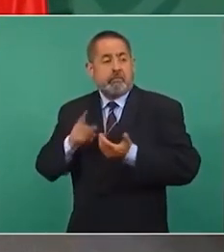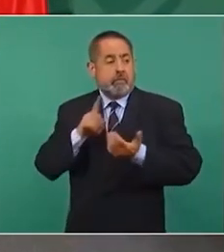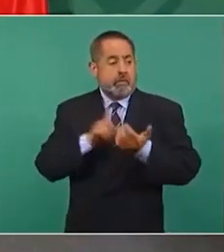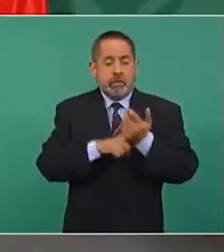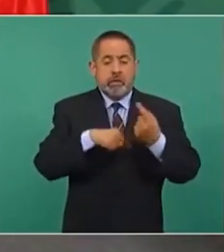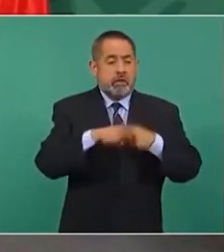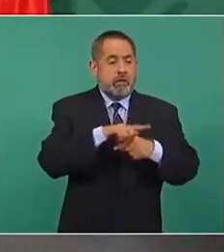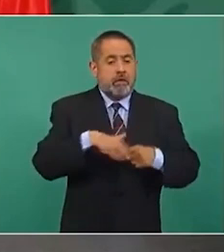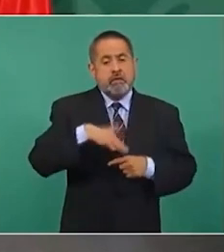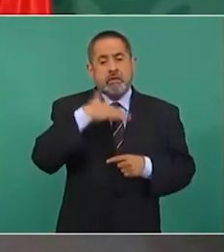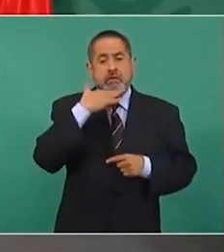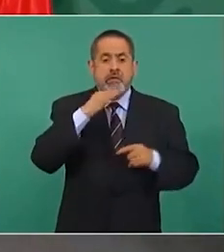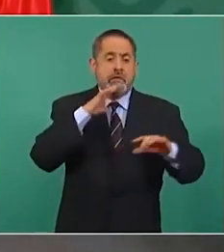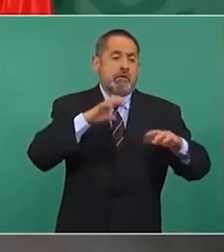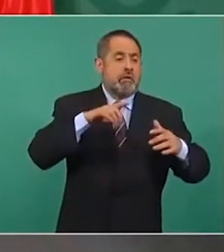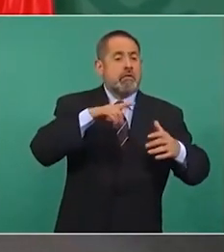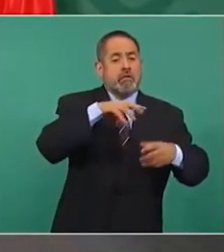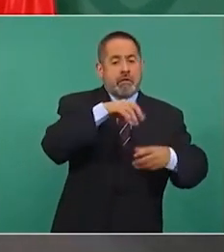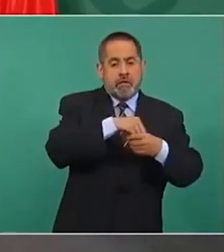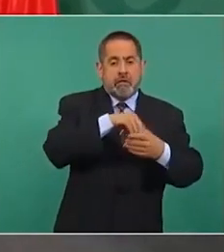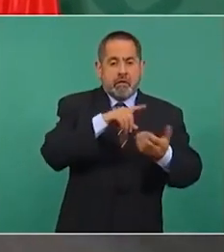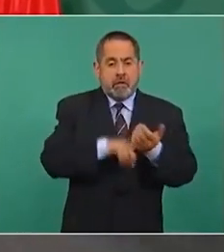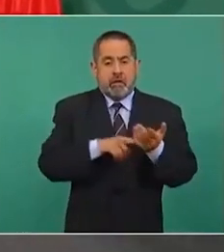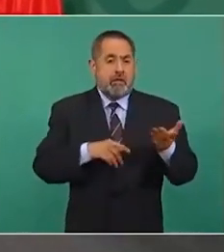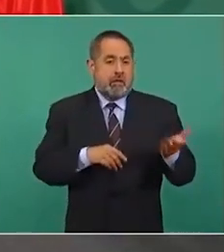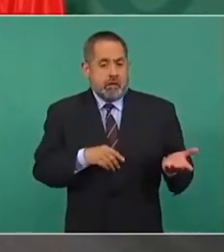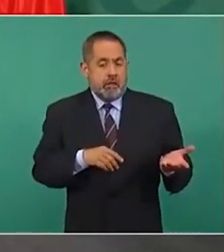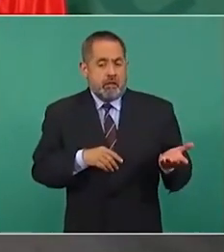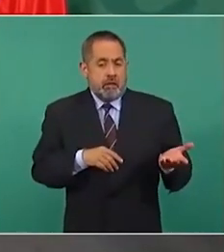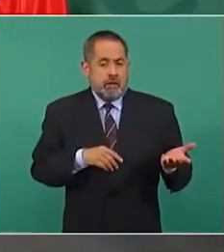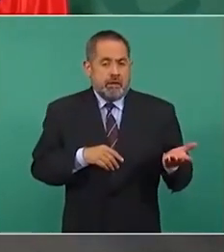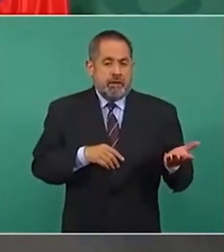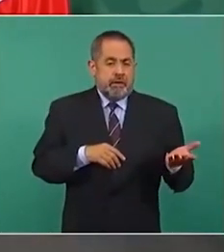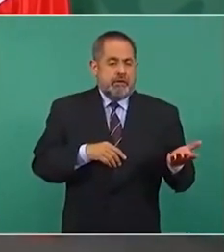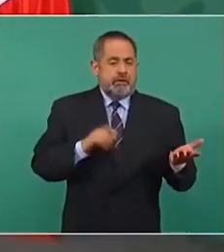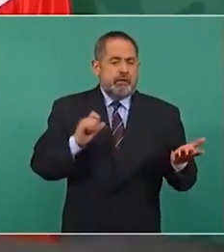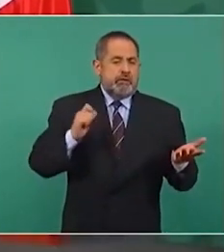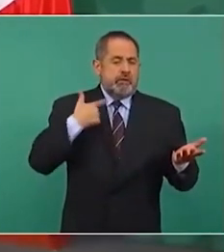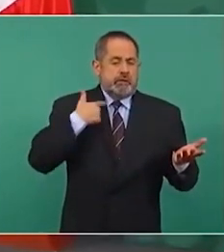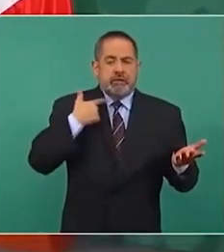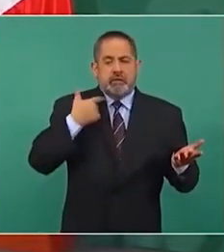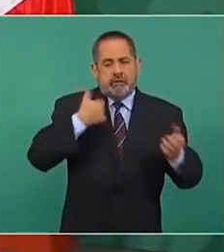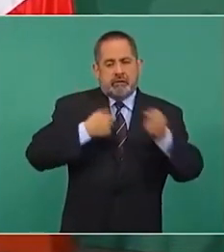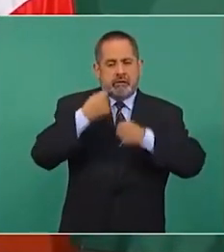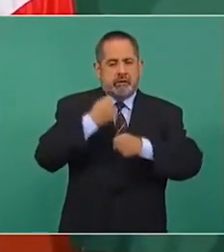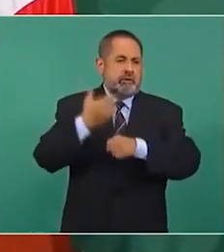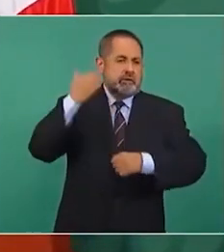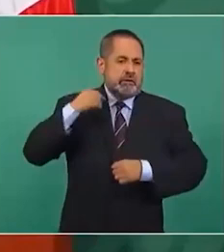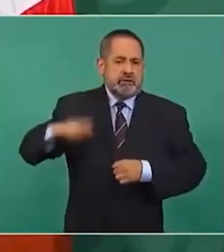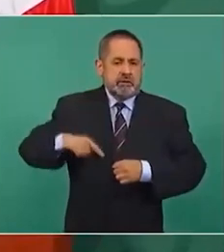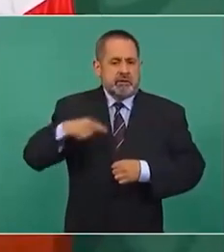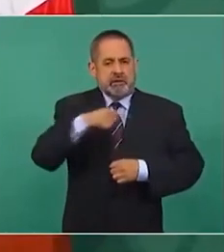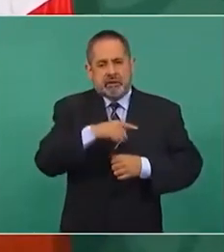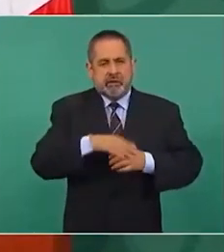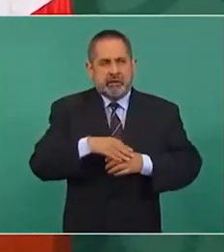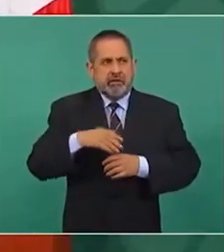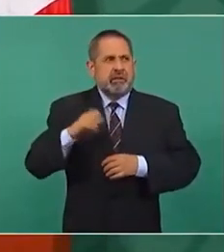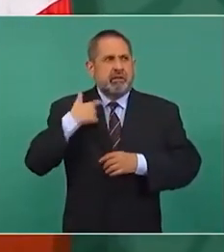produjo en el sexenio anterior, incluso